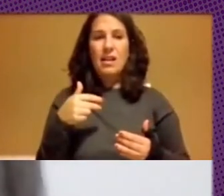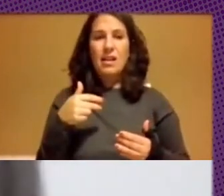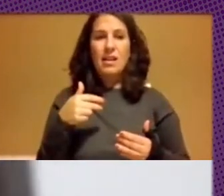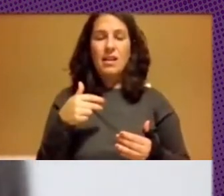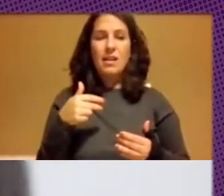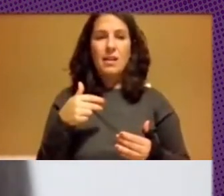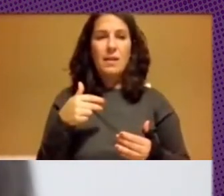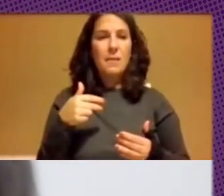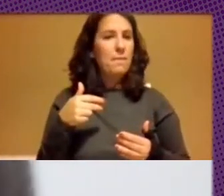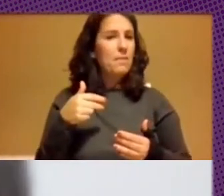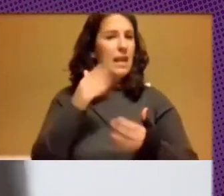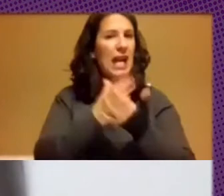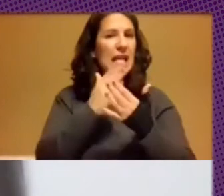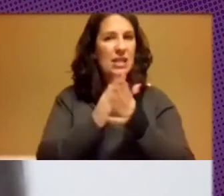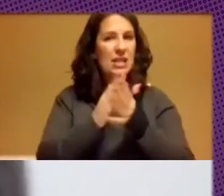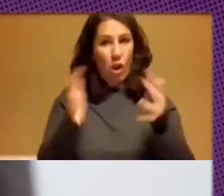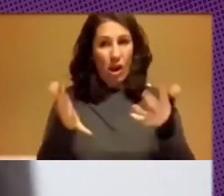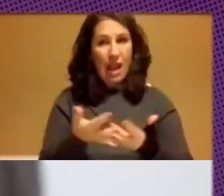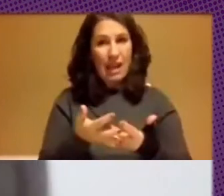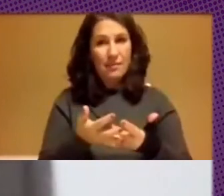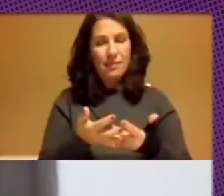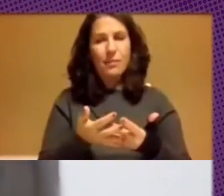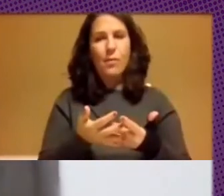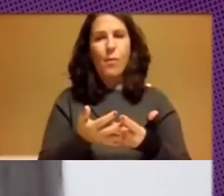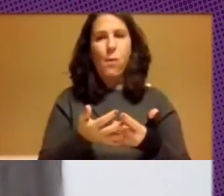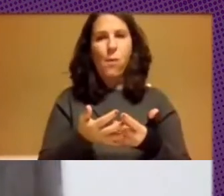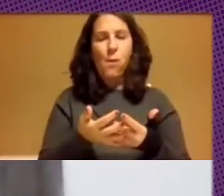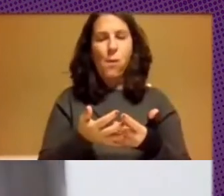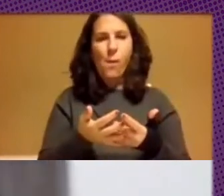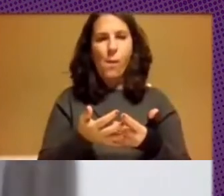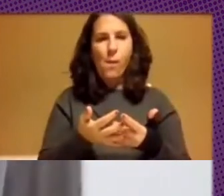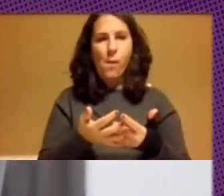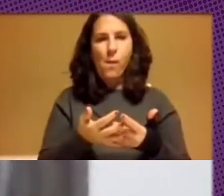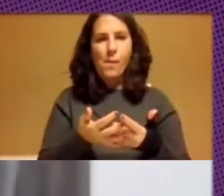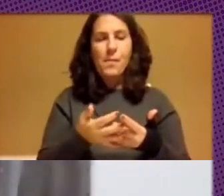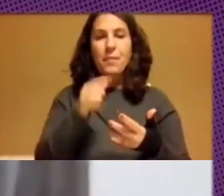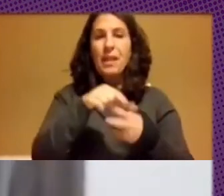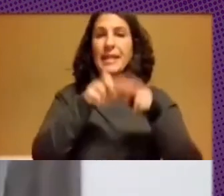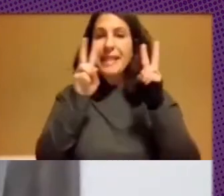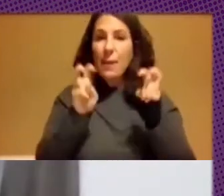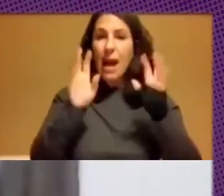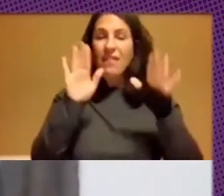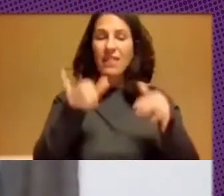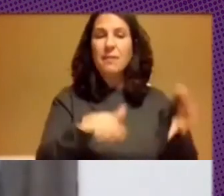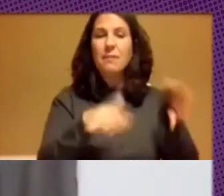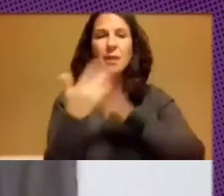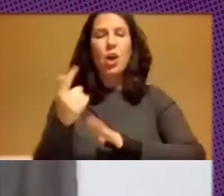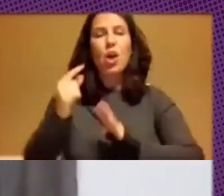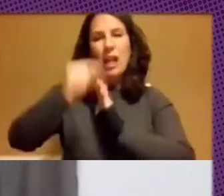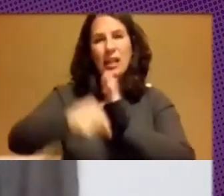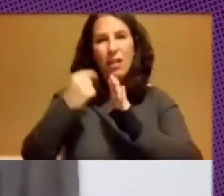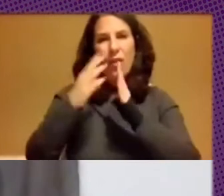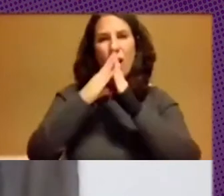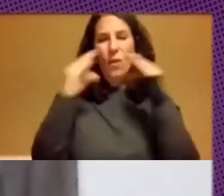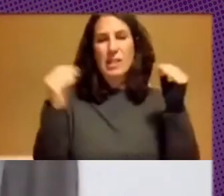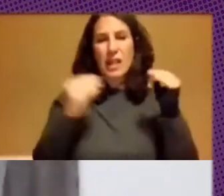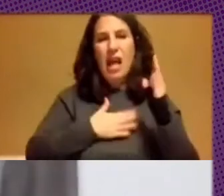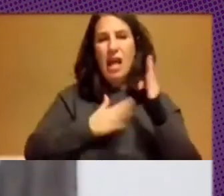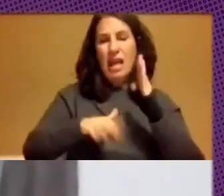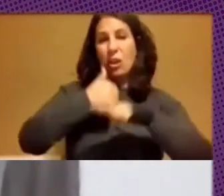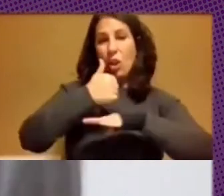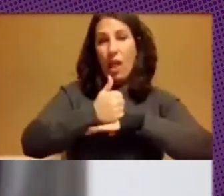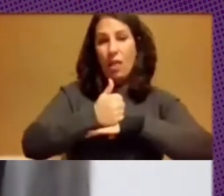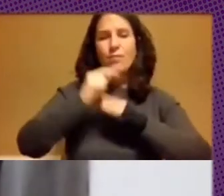de clase en línea y eso llevó, por ejemplo, a la contralación por parte de la universidad del rectorado de